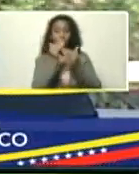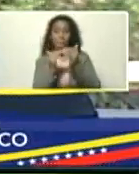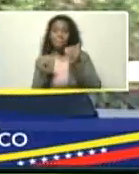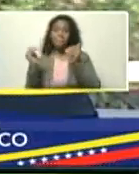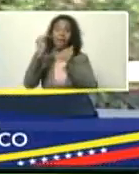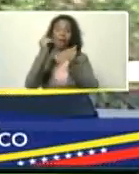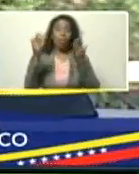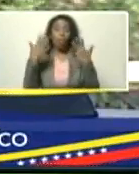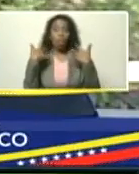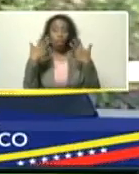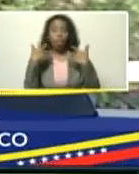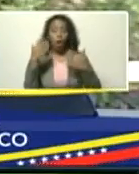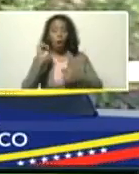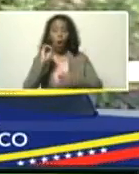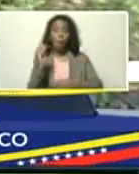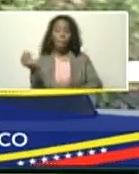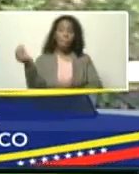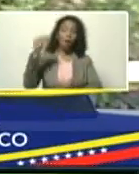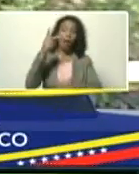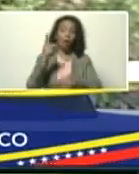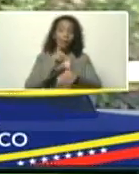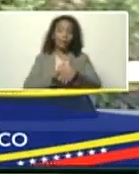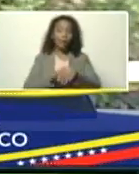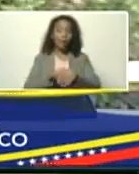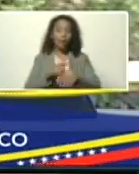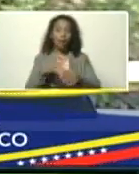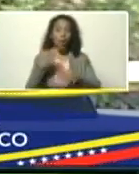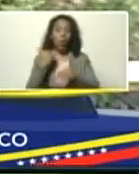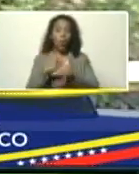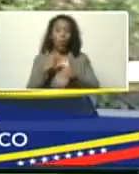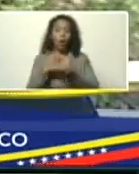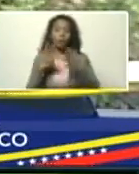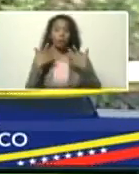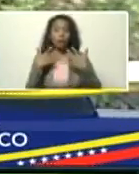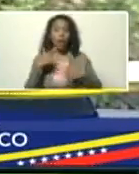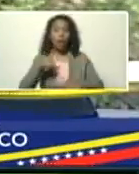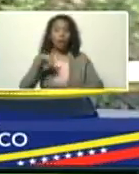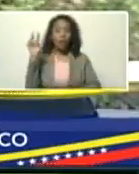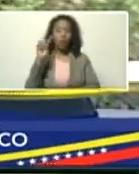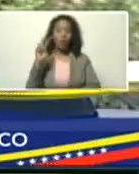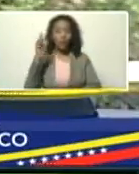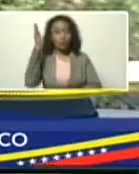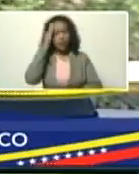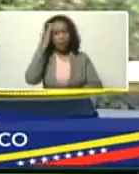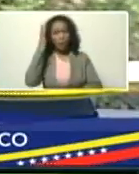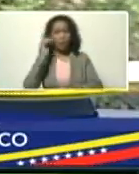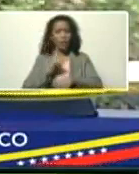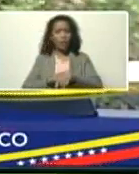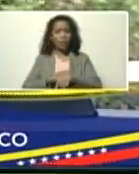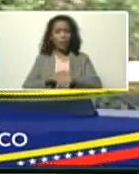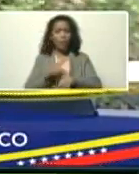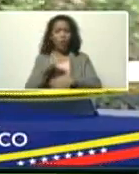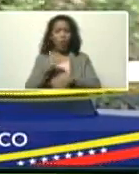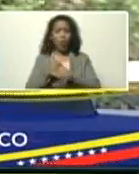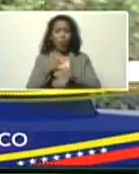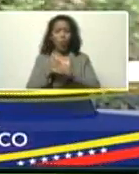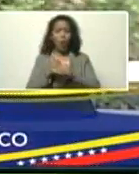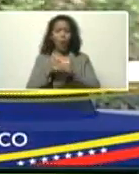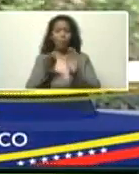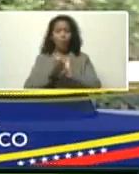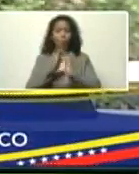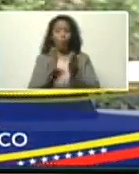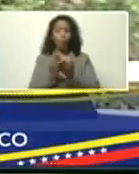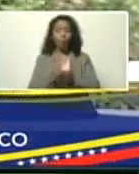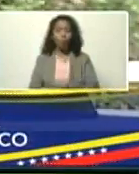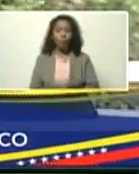o más, en la temperatura de Venezuela, y sabemos que es la temperatura del mundo,